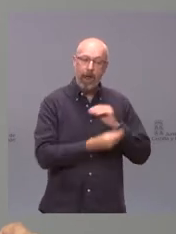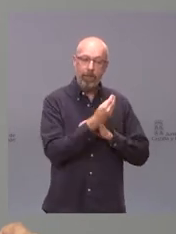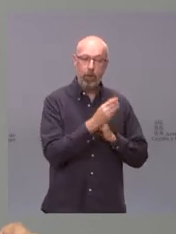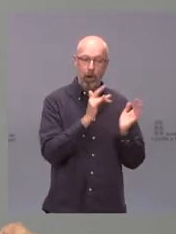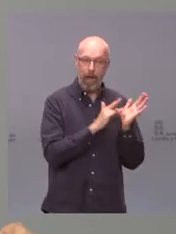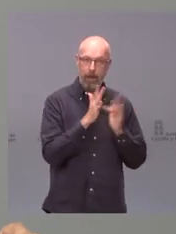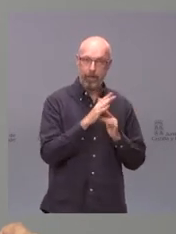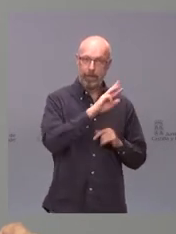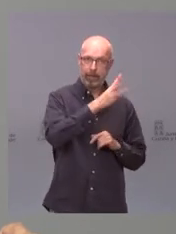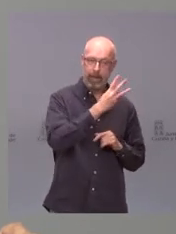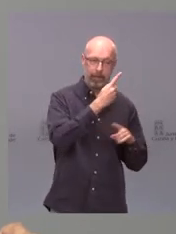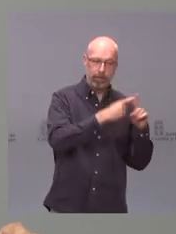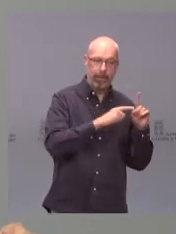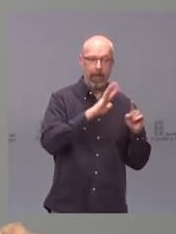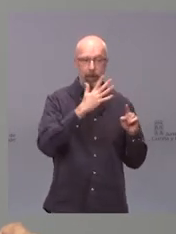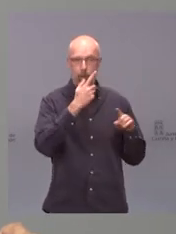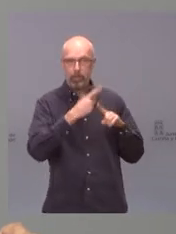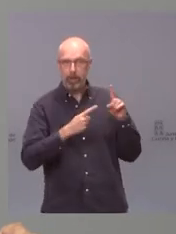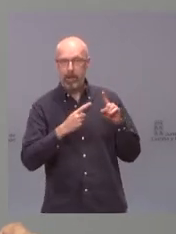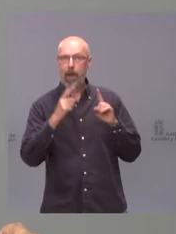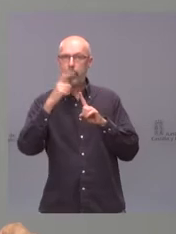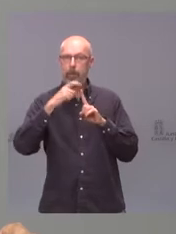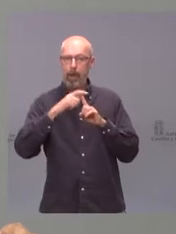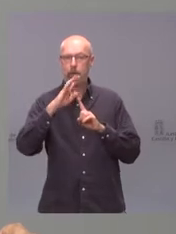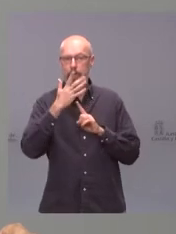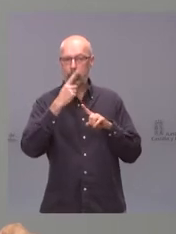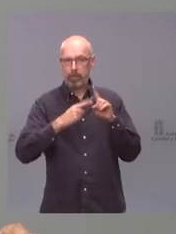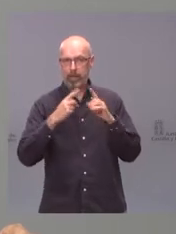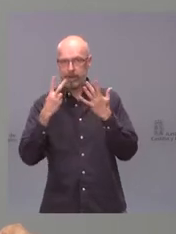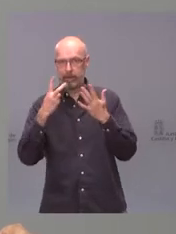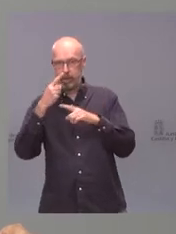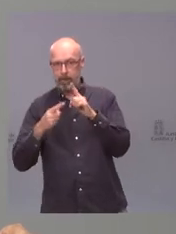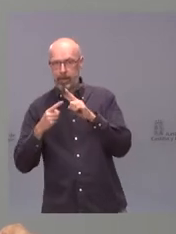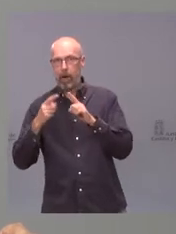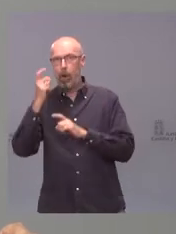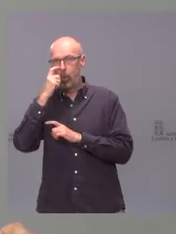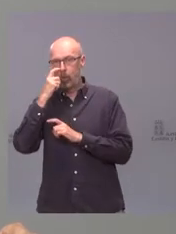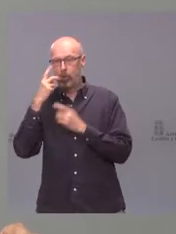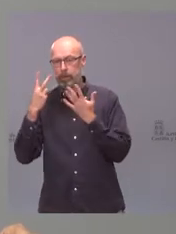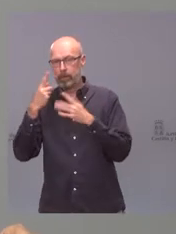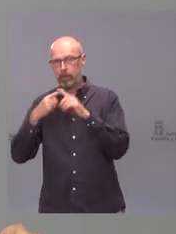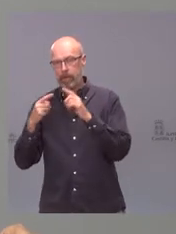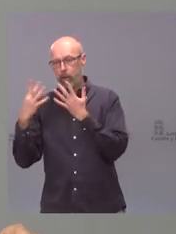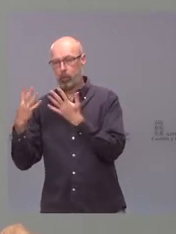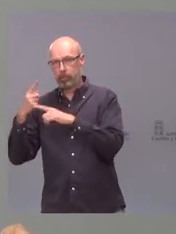abril de 3 y media a 5 y media, en mayo de 5 y media a 7 y media y en junio de 7 y media a 9 y media.